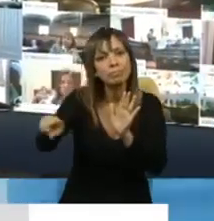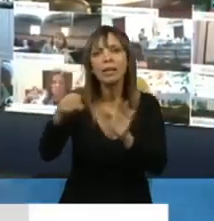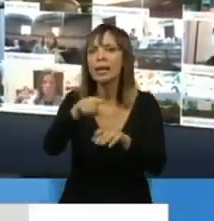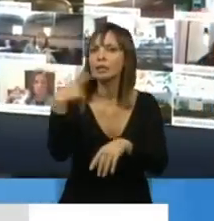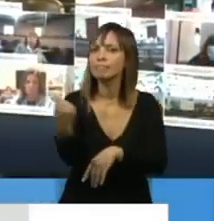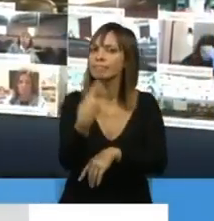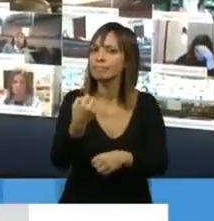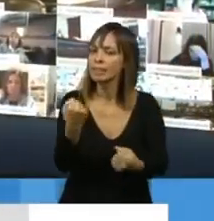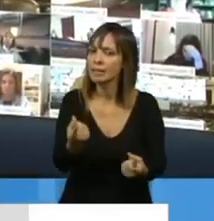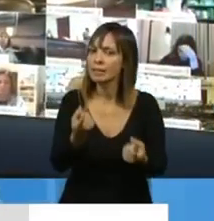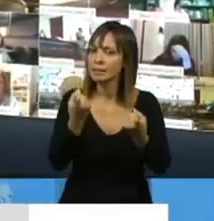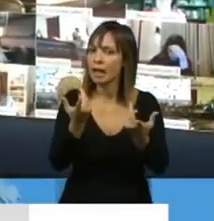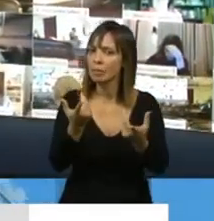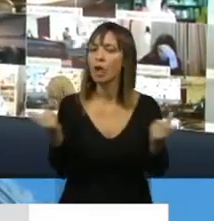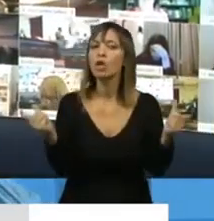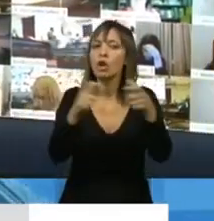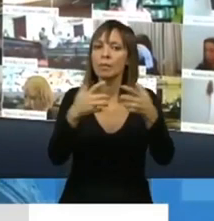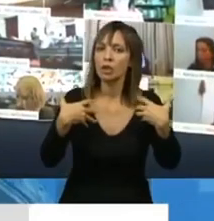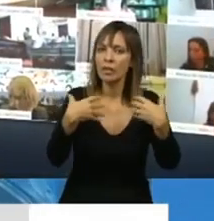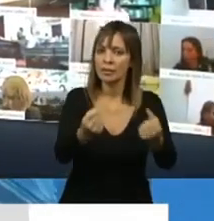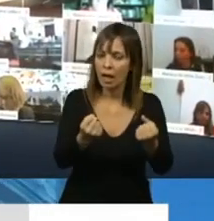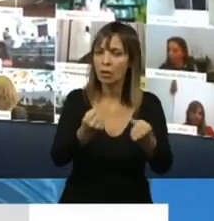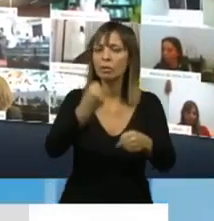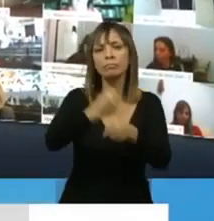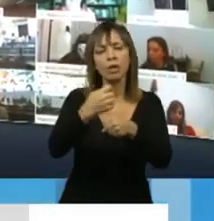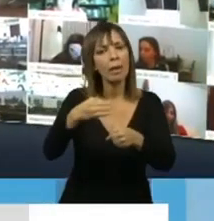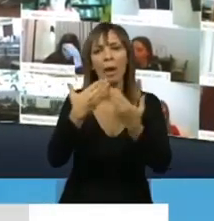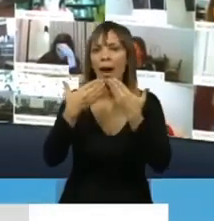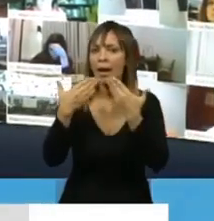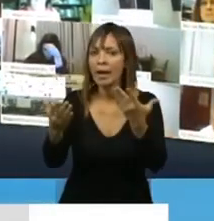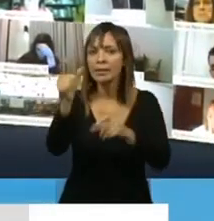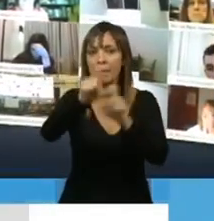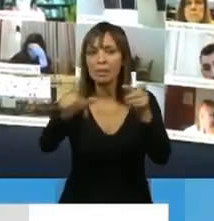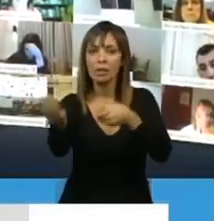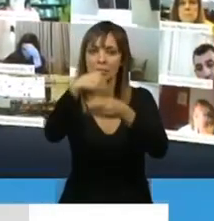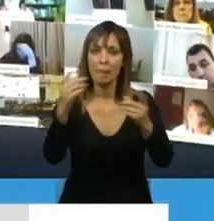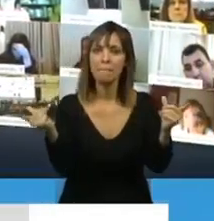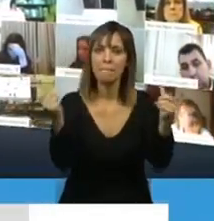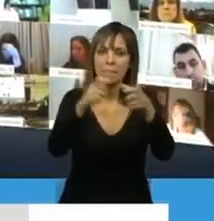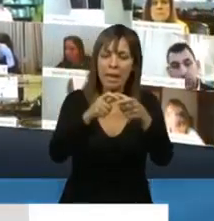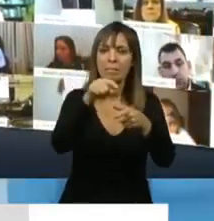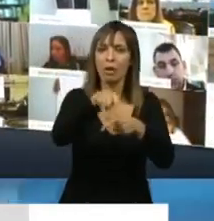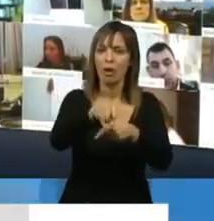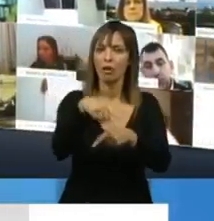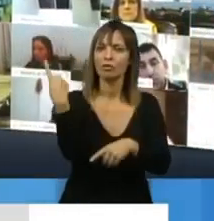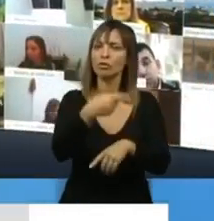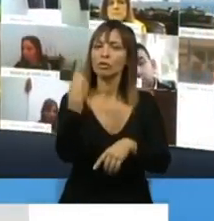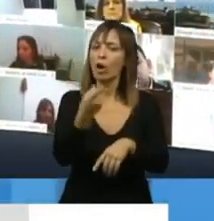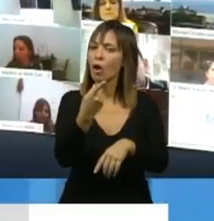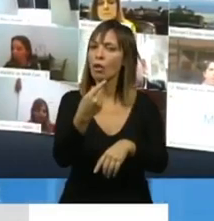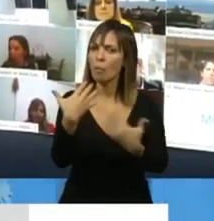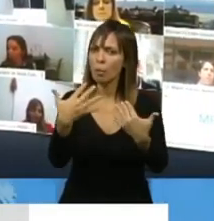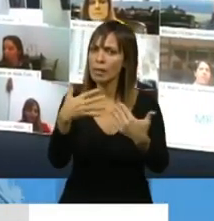Definitivamente la Comisión de Salud ha trabajado y tengo que agradecer a los miembros de la Comisión de Salud que todos hemos de alguna manera podido